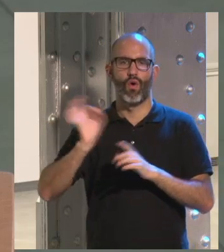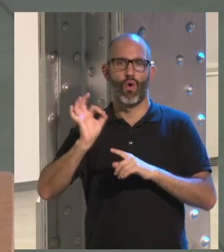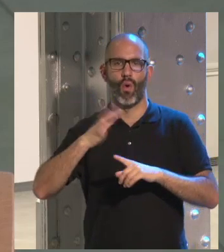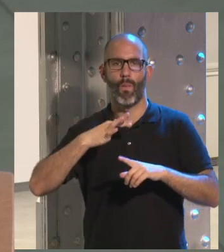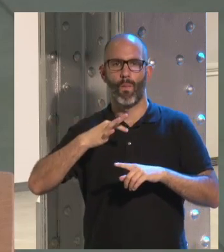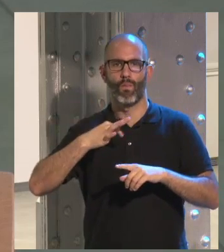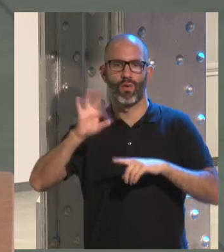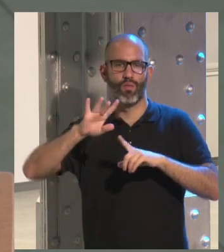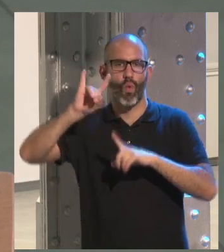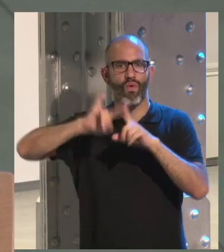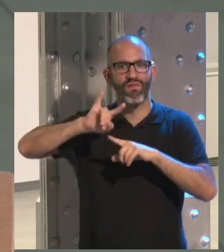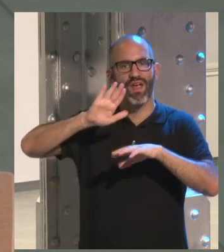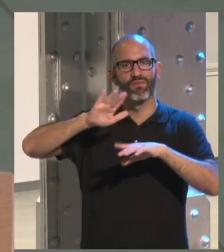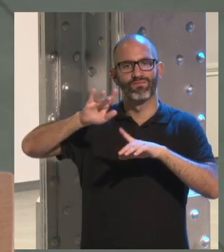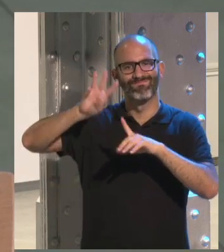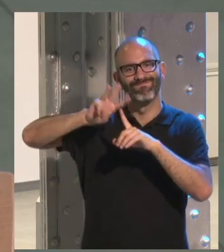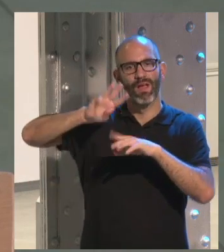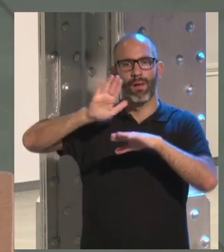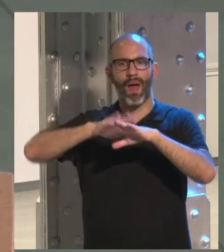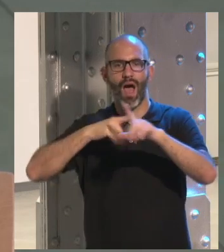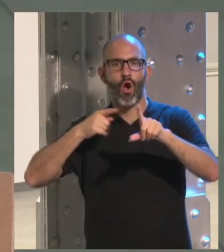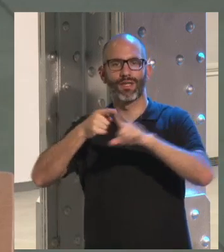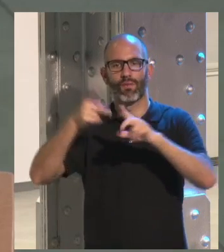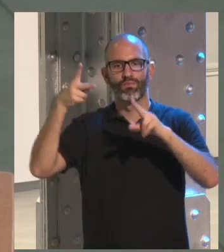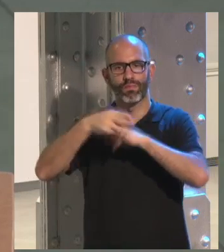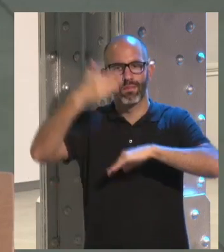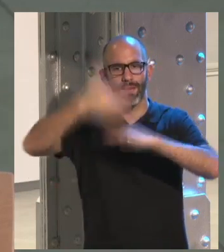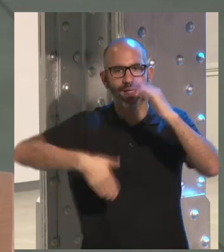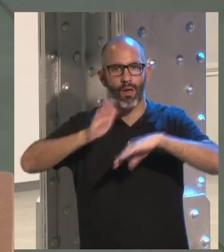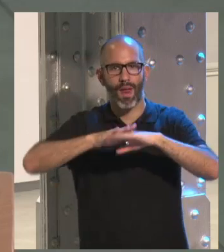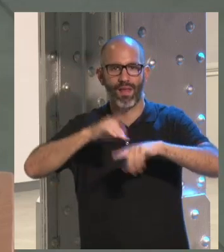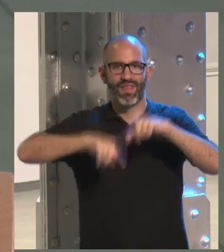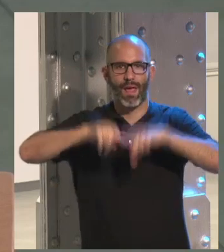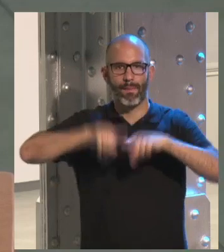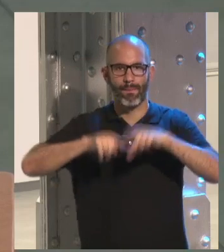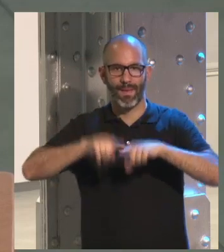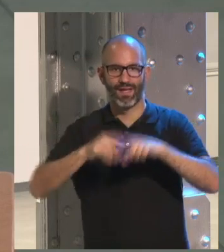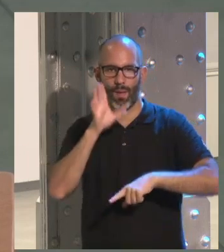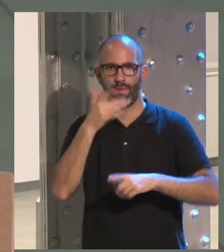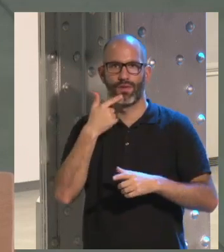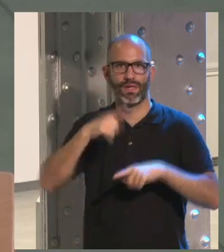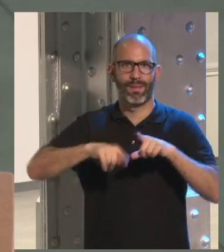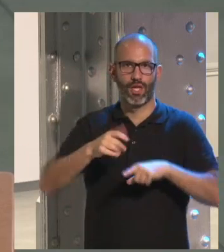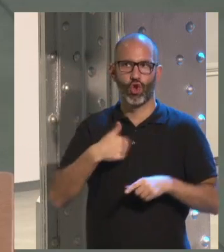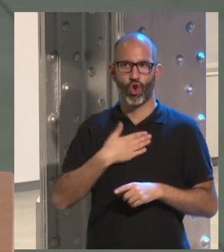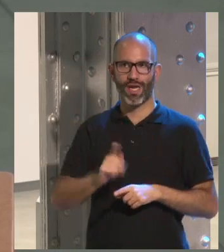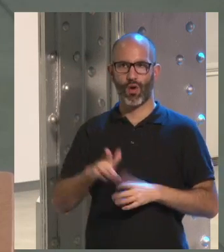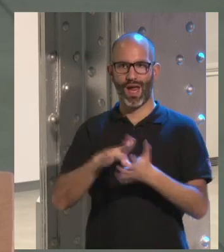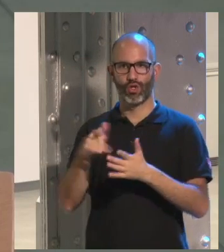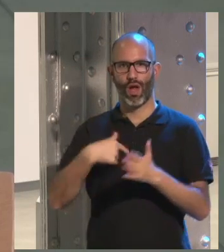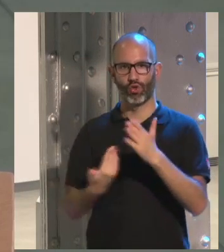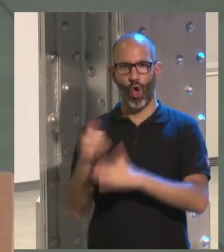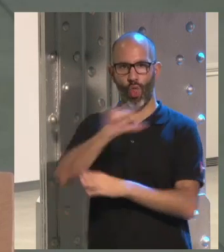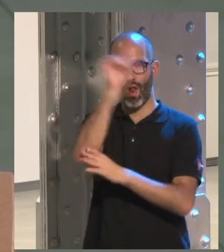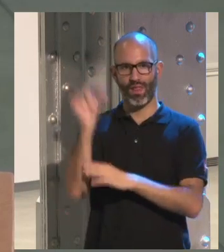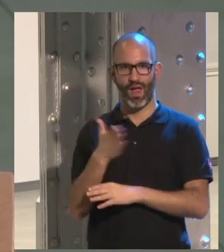determinadas horas para que sus hijos no puedan conectarse o bien porque a lo mejor tienen 17 años y yo quiero que estudien no quiero que tengan acceso a wifi y se lo apago lo